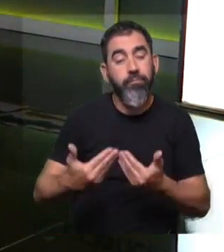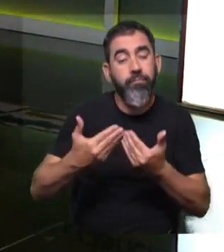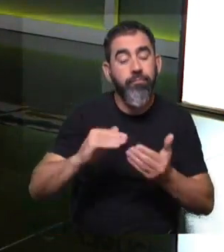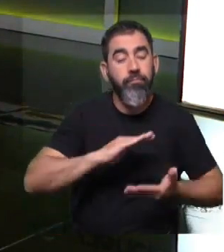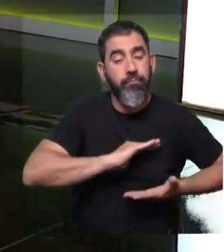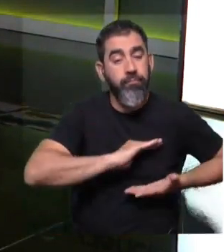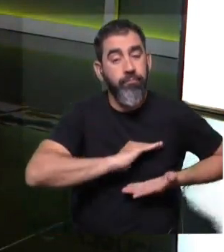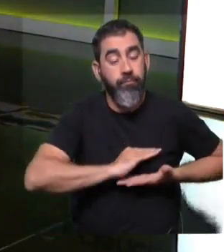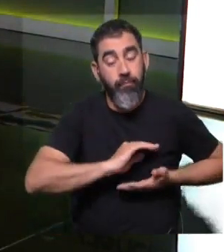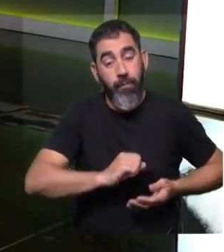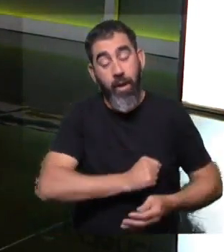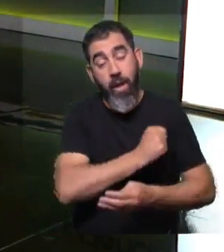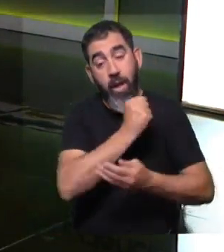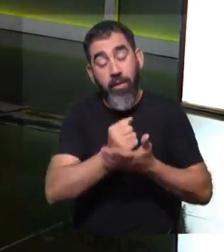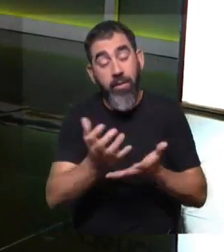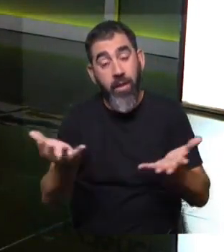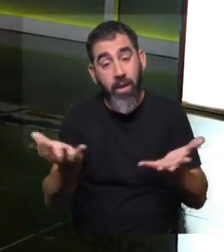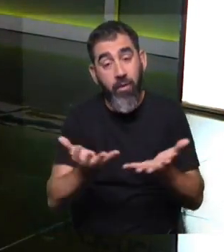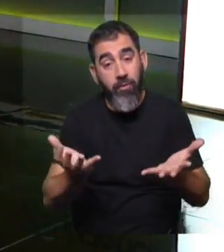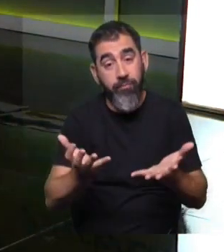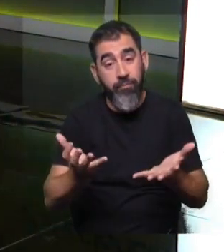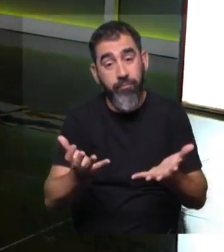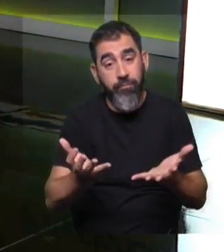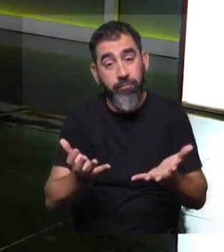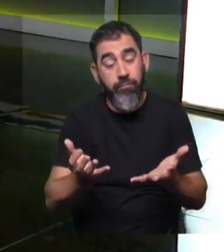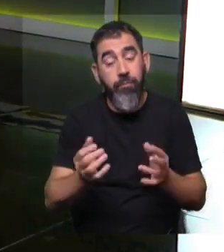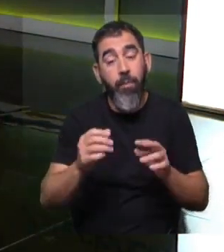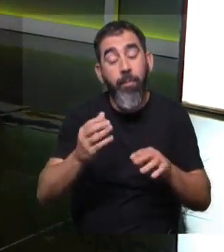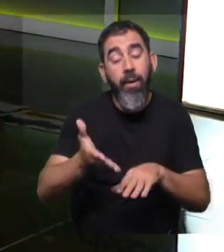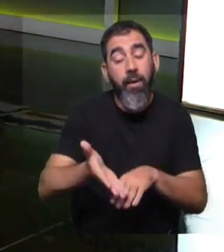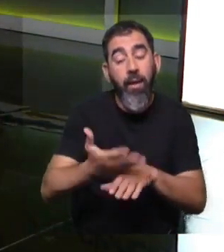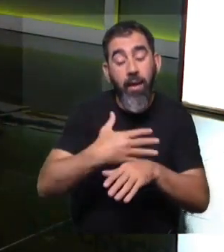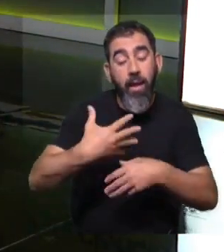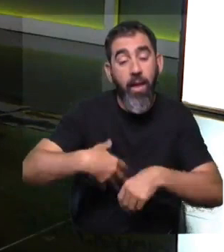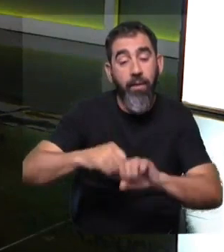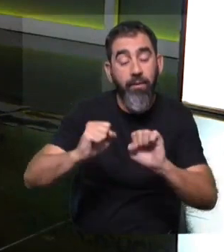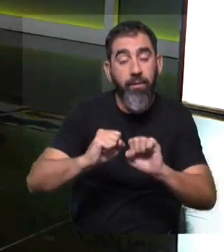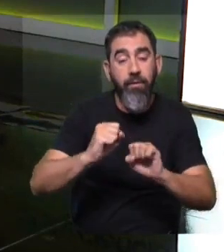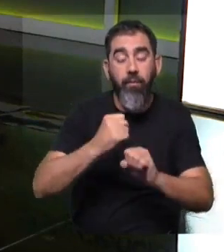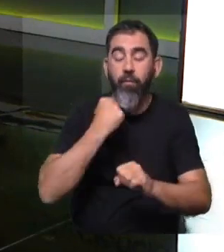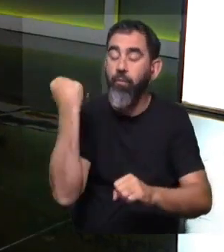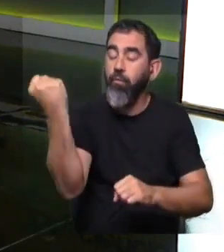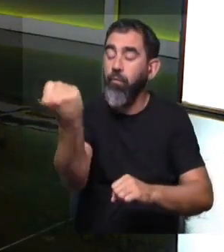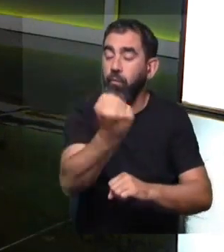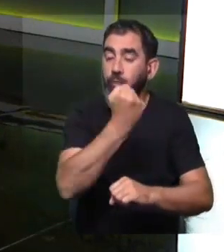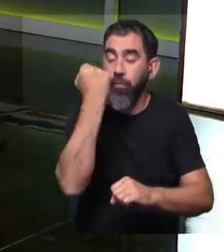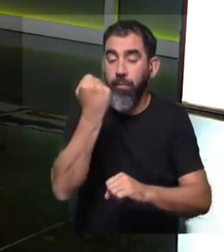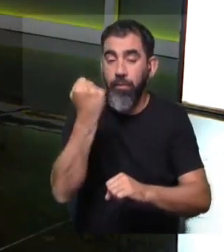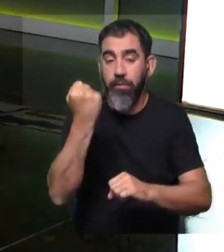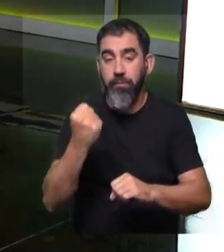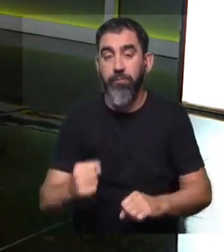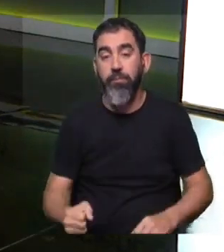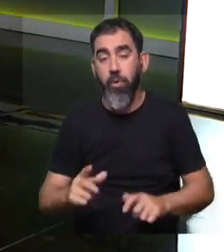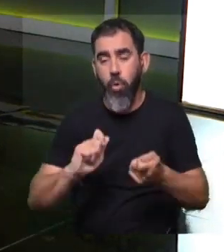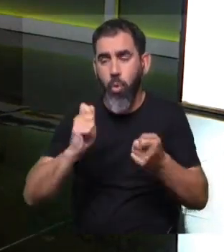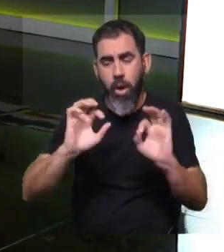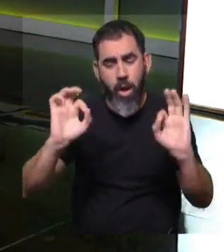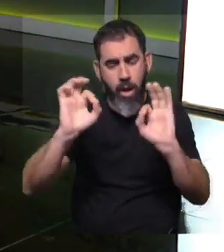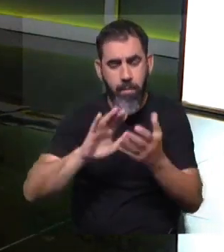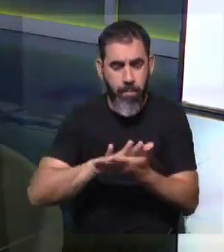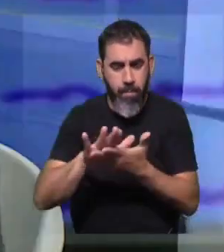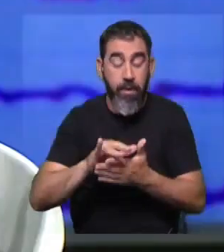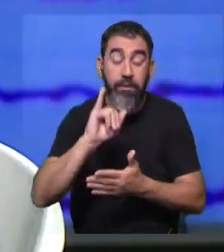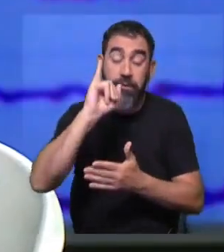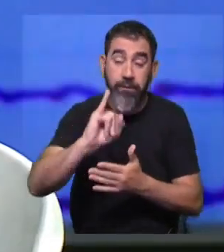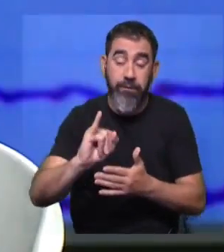mamografía hasta el día de hoy, por lo menos para screening o para tamizaje, es una herramienta fundamental que conceptualmente no ha cambiado tanto. Si